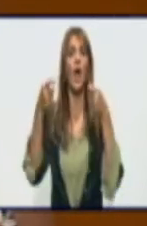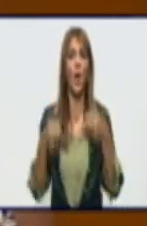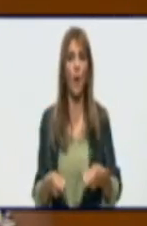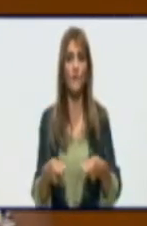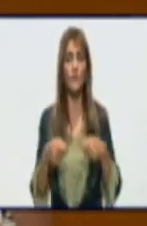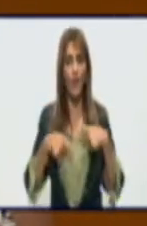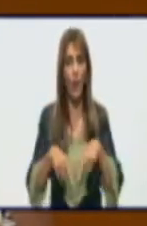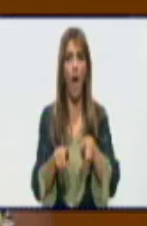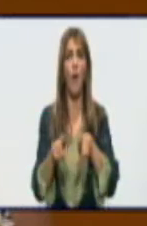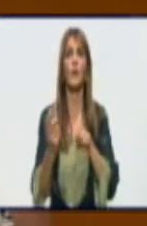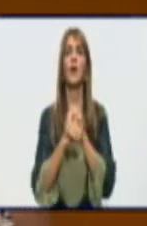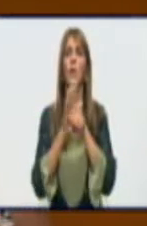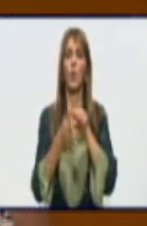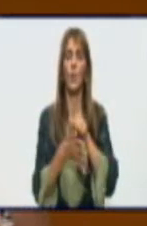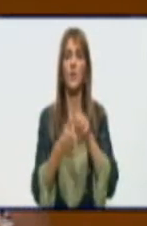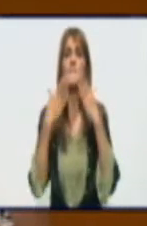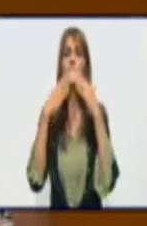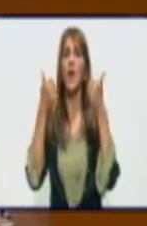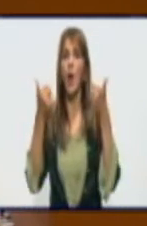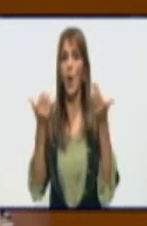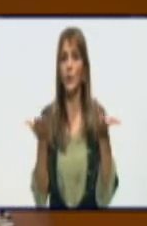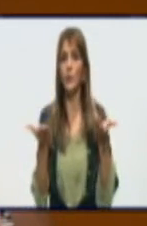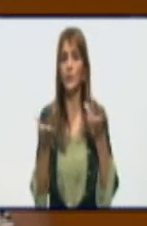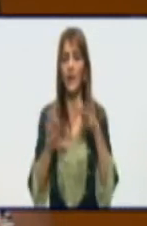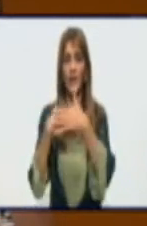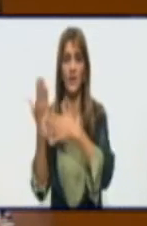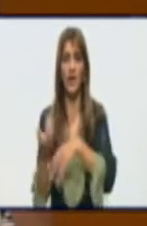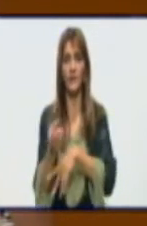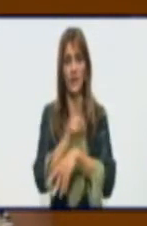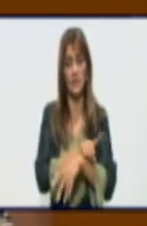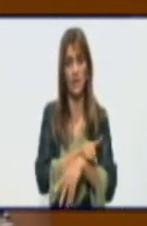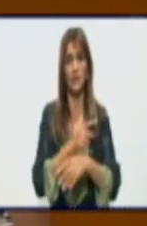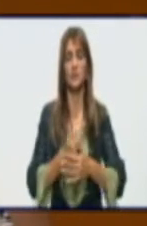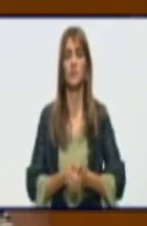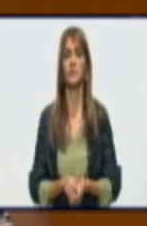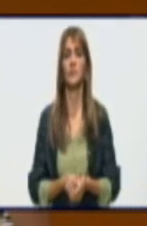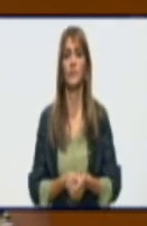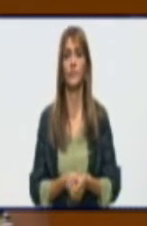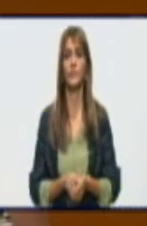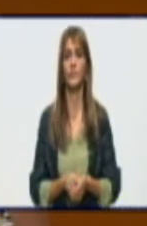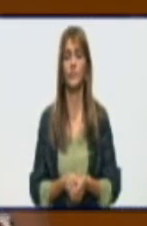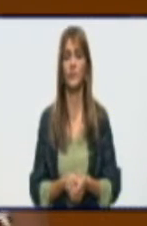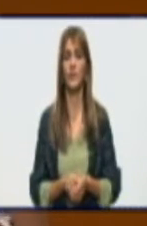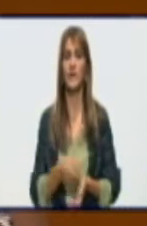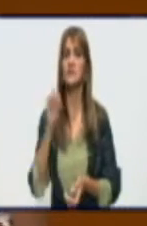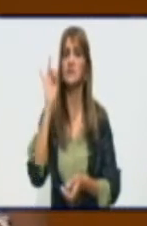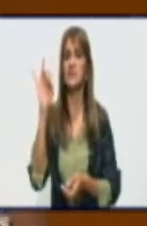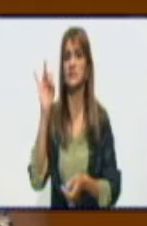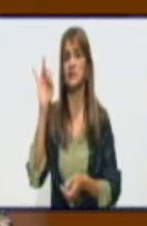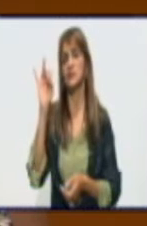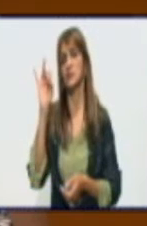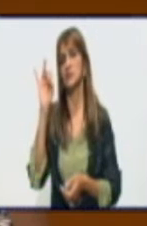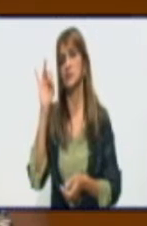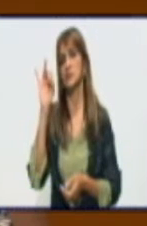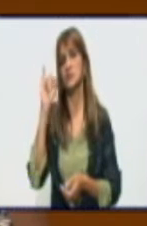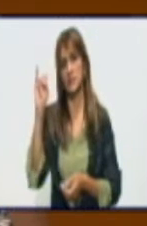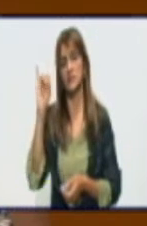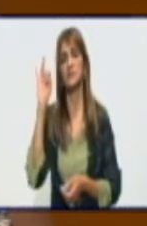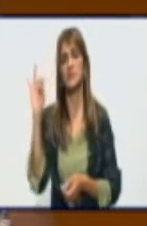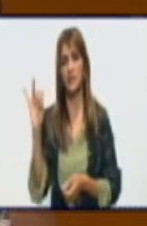este momento, o mucho mejor que en la situación que teníamos en el día de ayer, se produjeron entonces 67 altas y de ellos tenemos activos